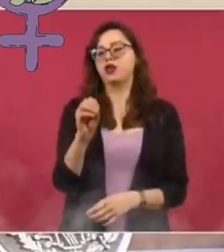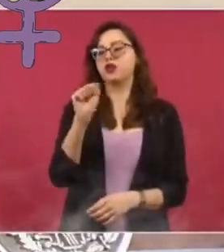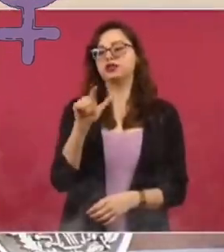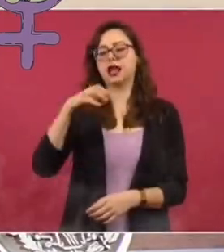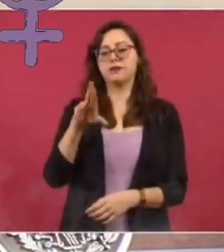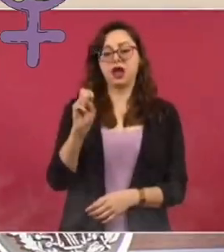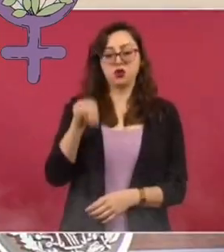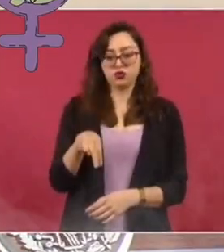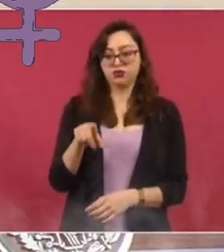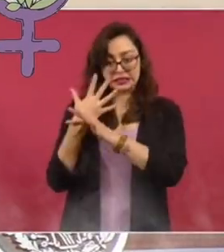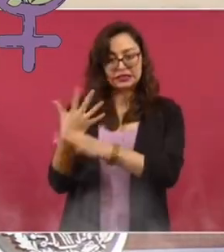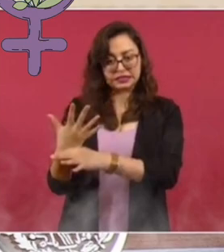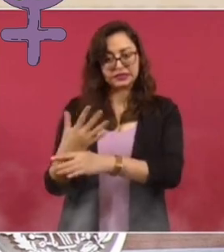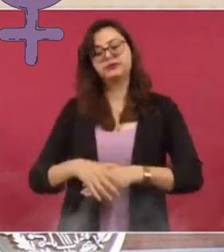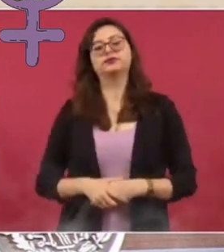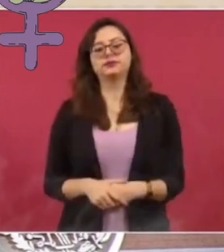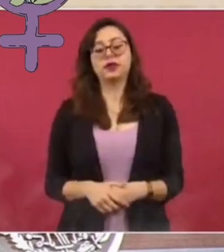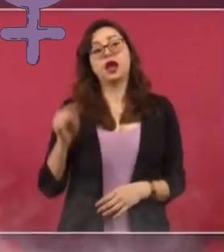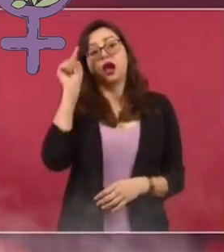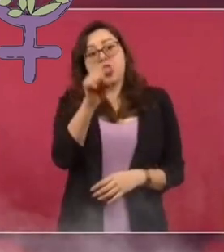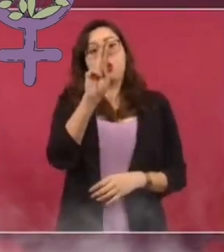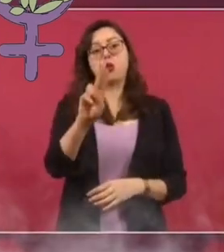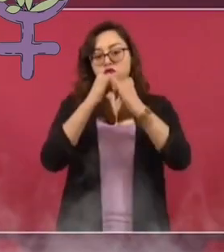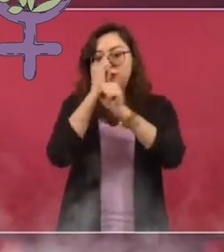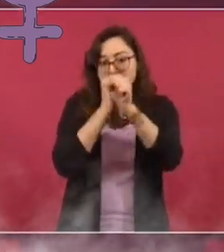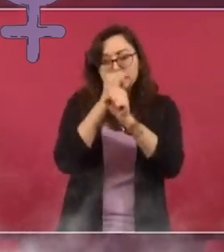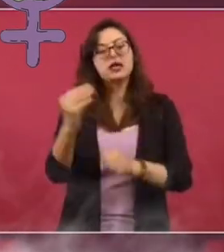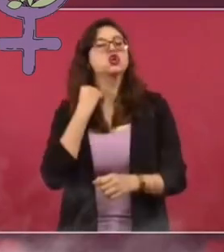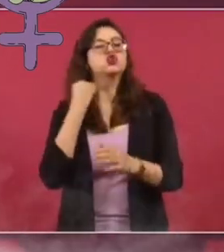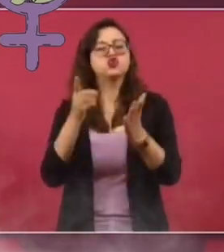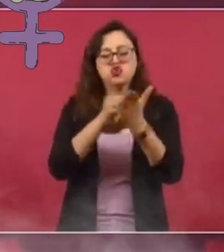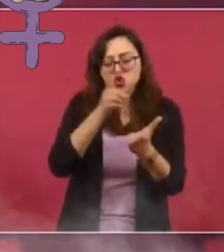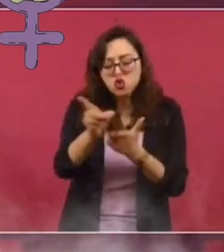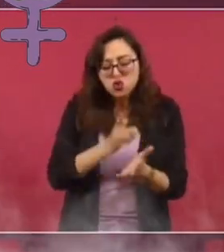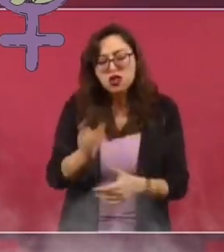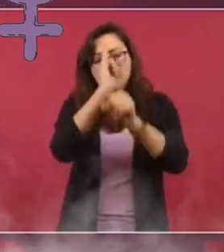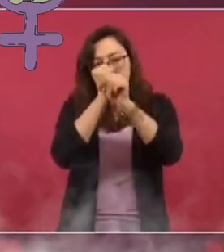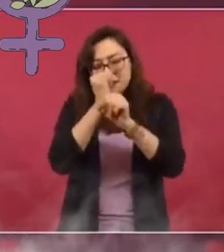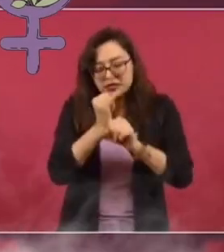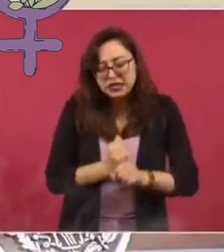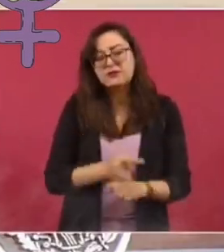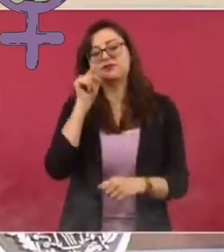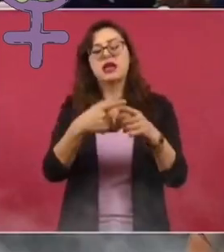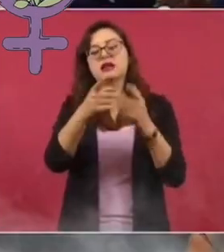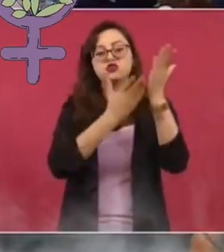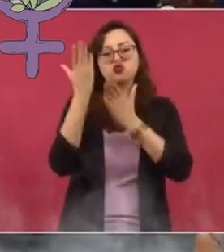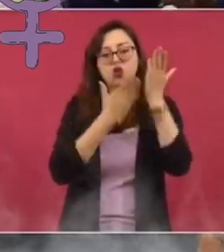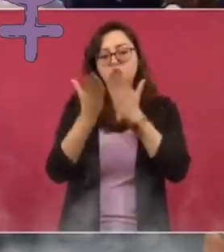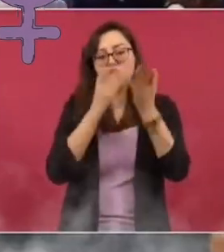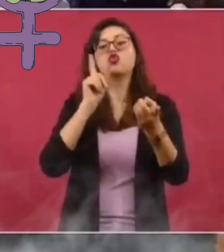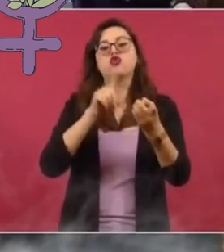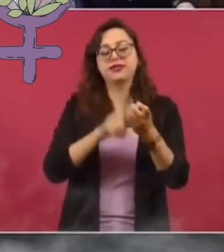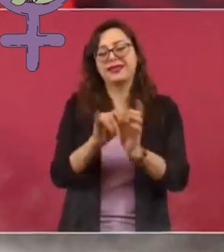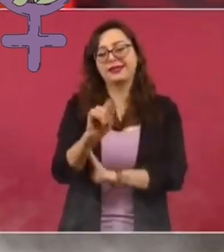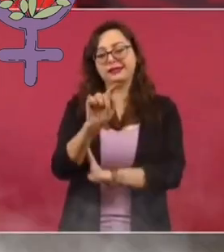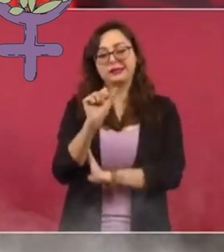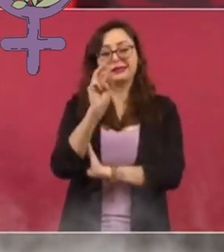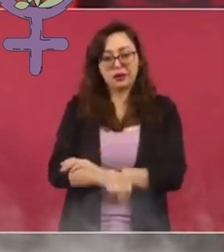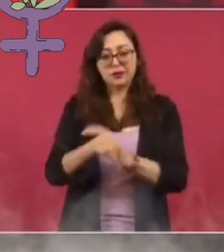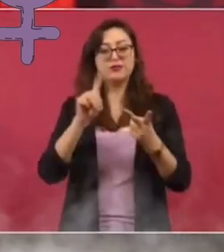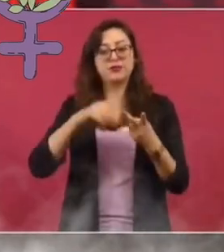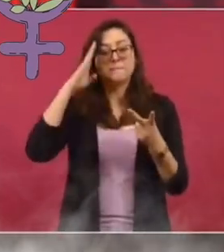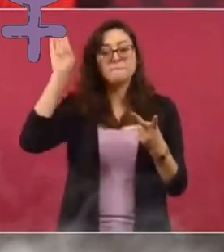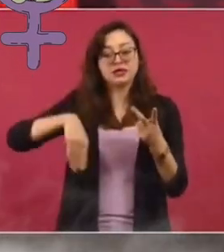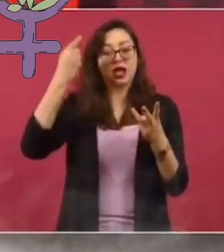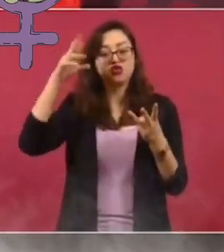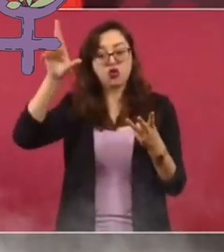pasado director del Instituto de Investigaciones Jurídicas de la UNAM se formó en licenciatura en el ITAM. Y maestría, y seguramente doctorado